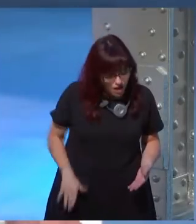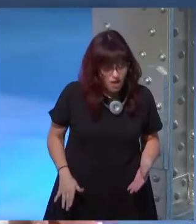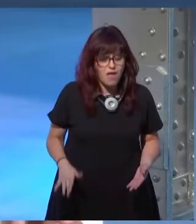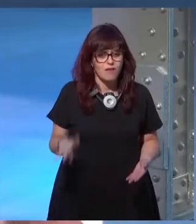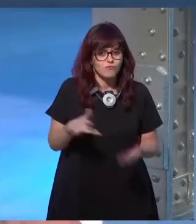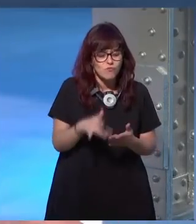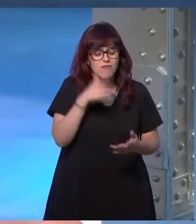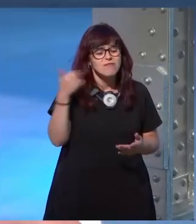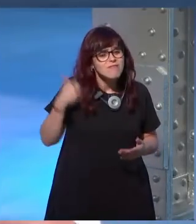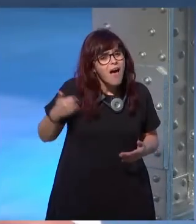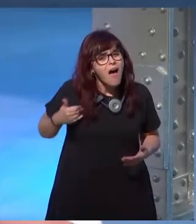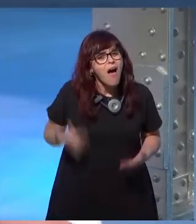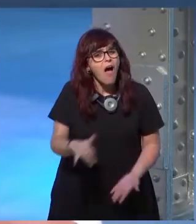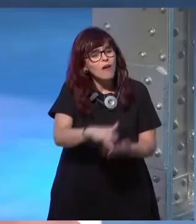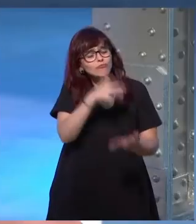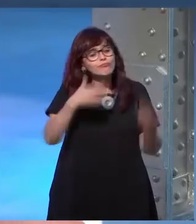tuve